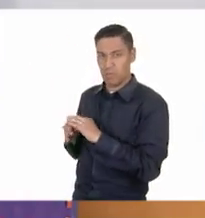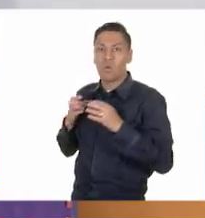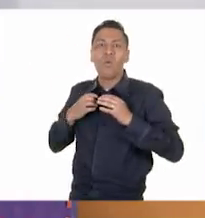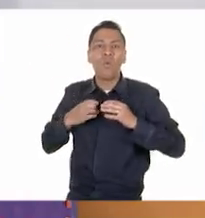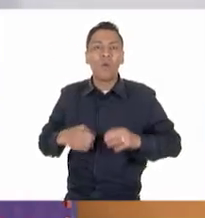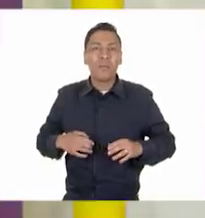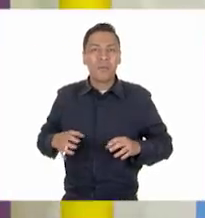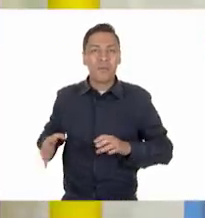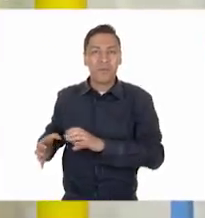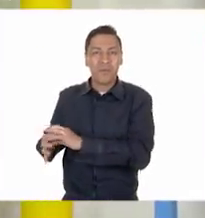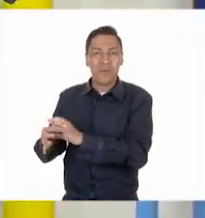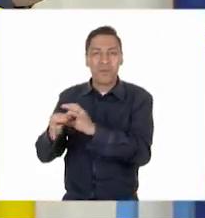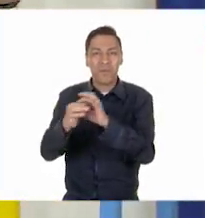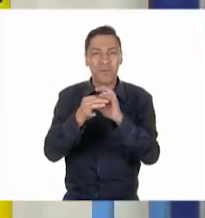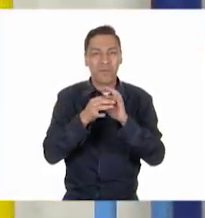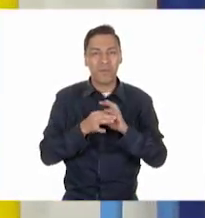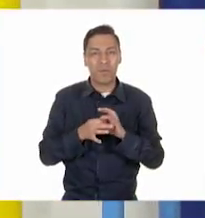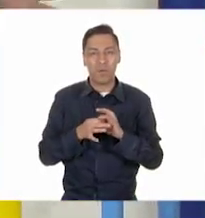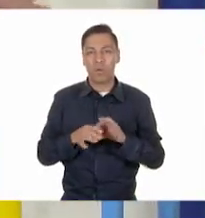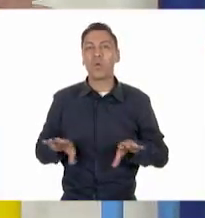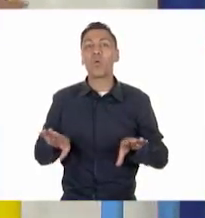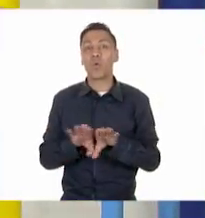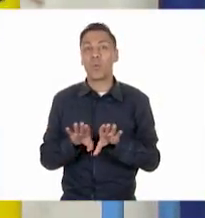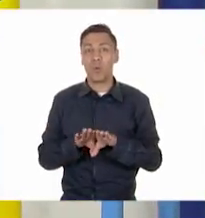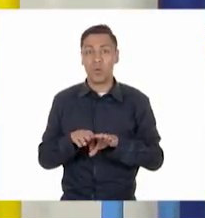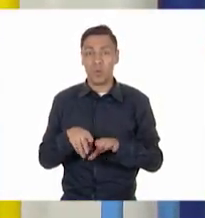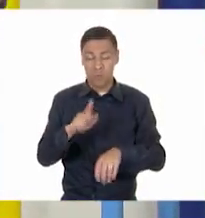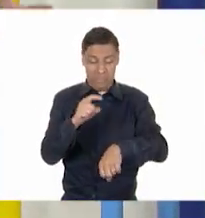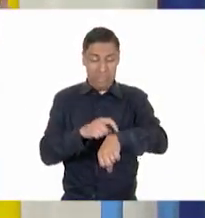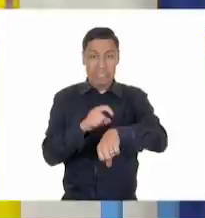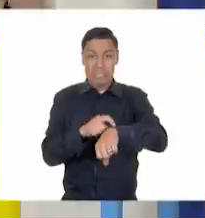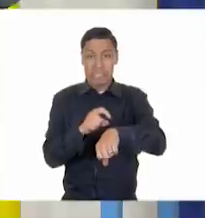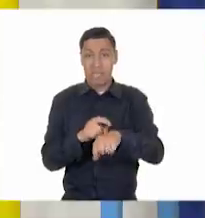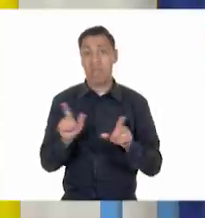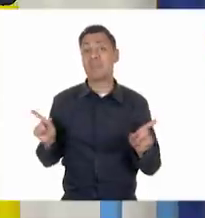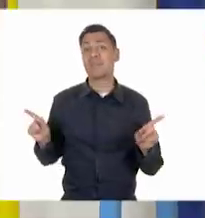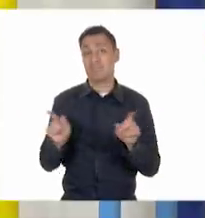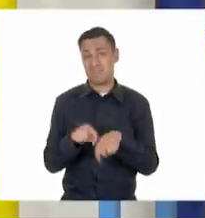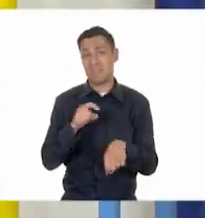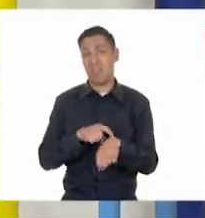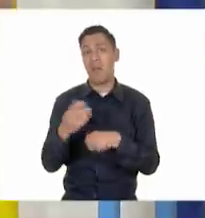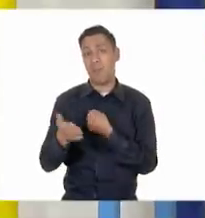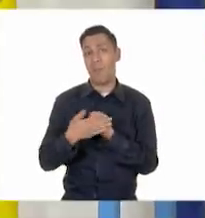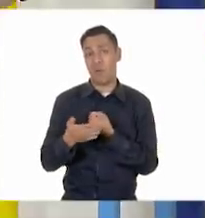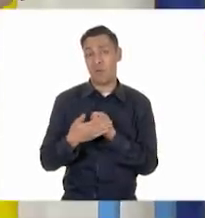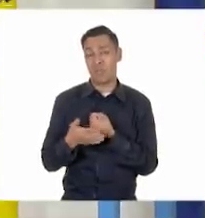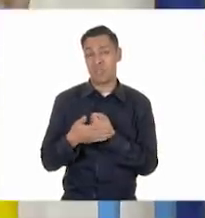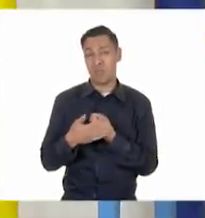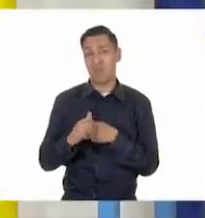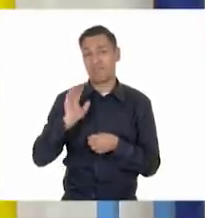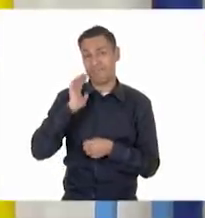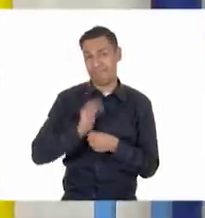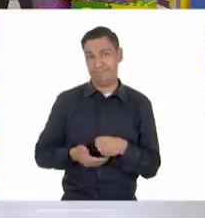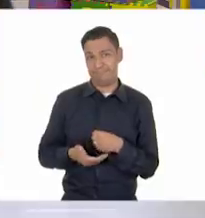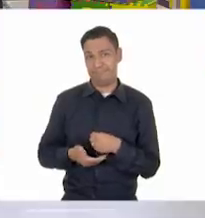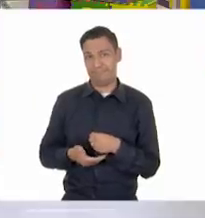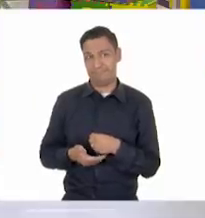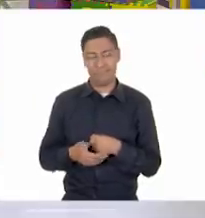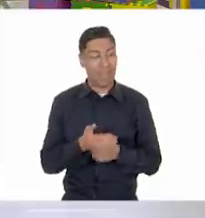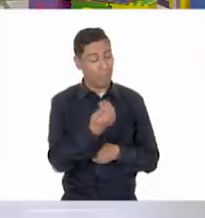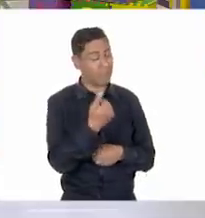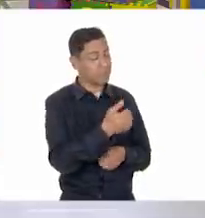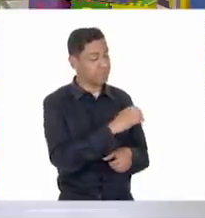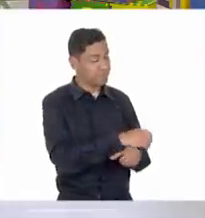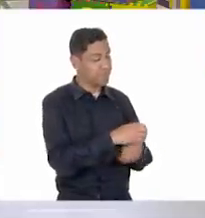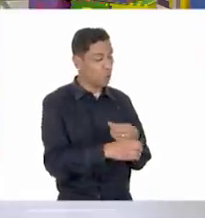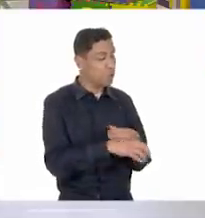podemos cuidar. Pero ¿sabes qué, maestra Leny? Tenemos que hacerlo muy pronto porque nuestra clase también está creciendo y ya se va a terminar. ¿Tomas tus